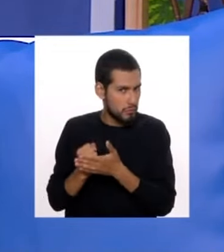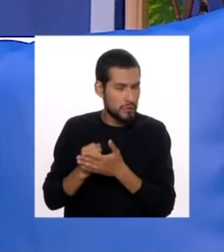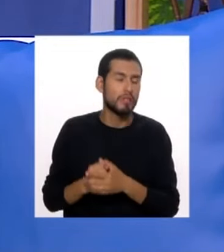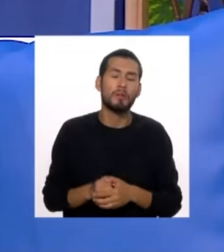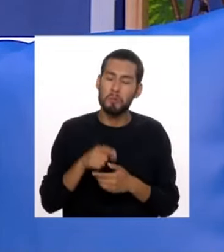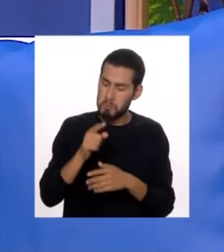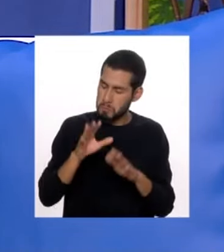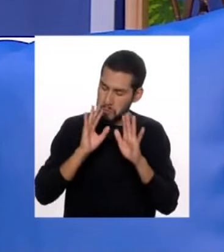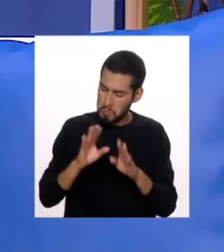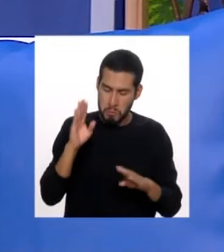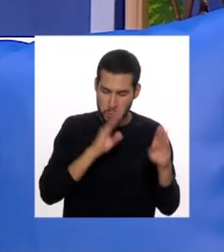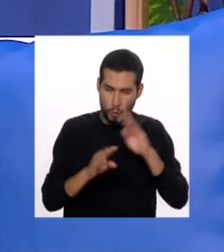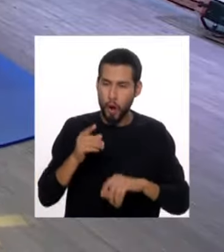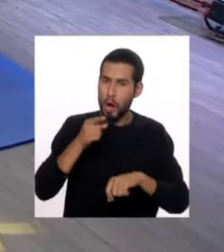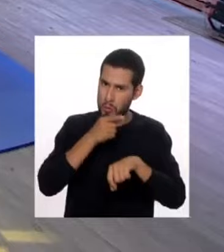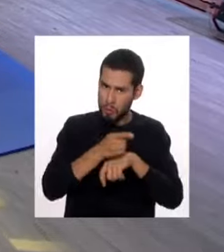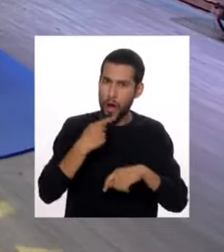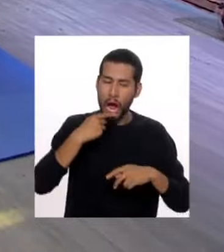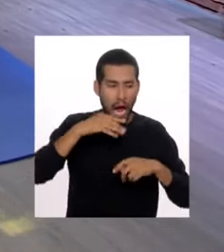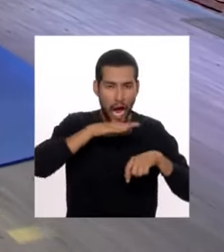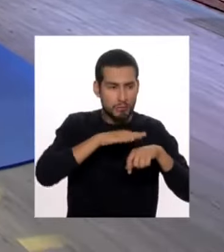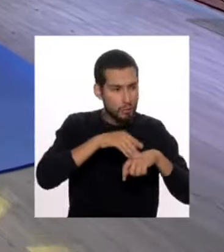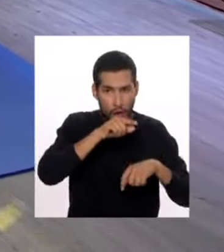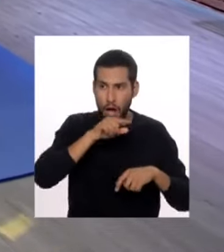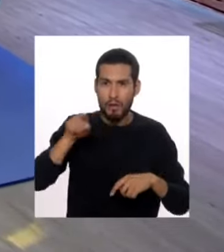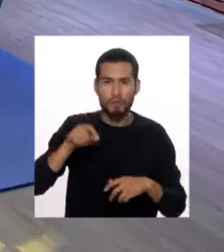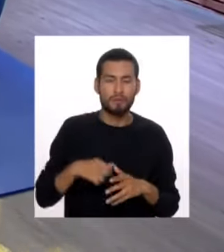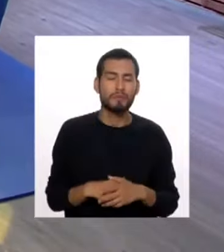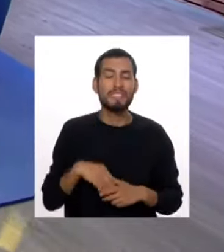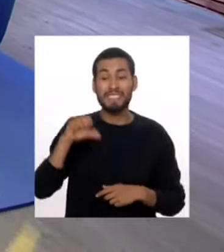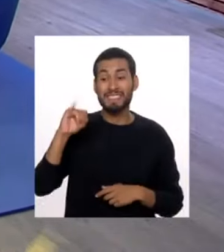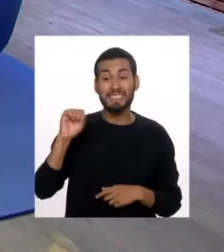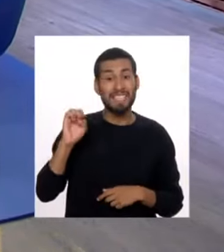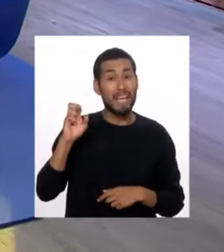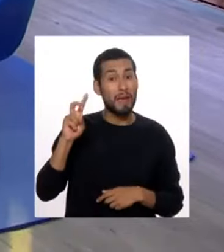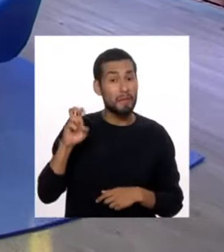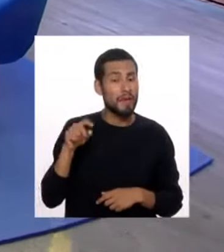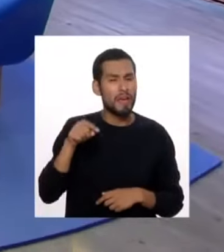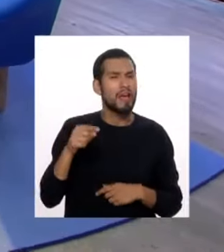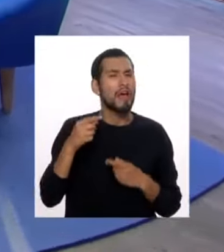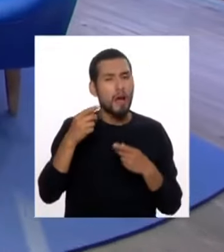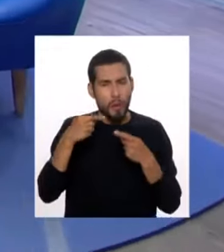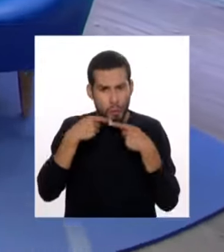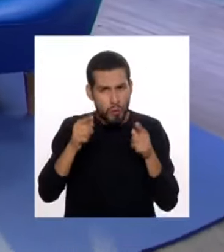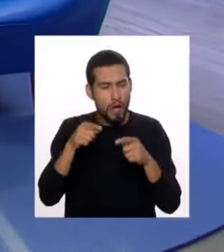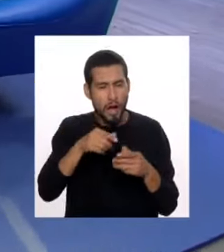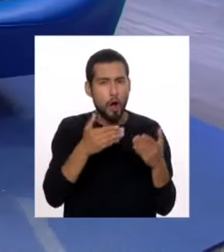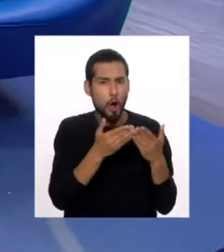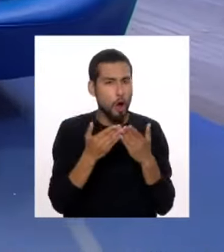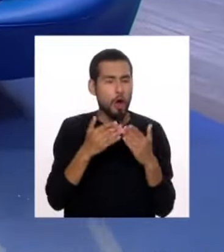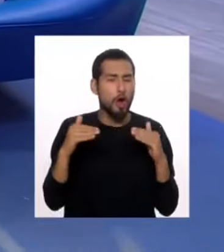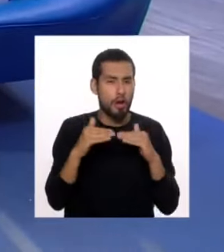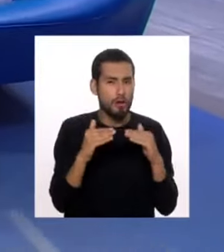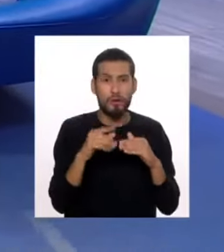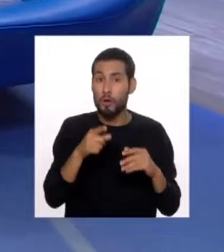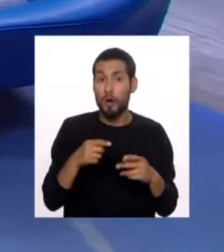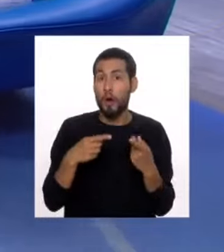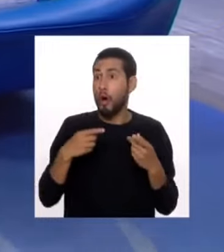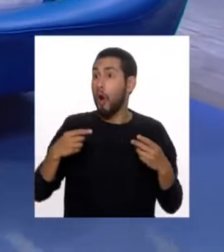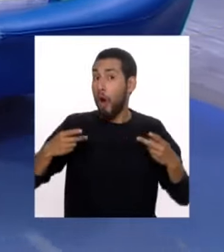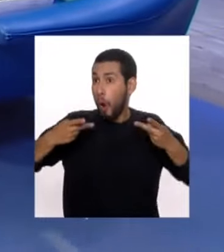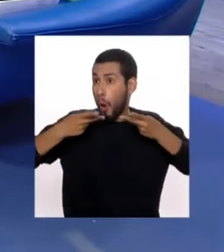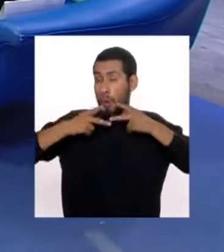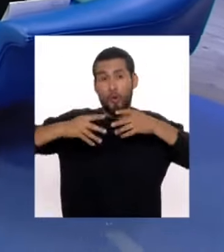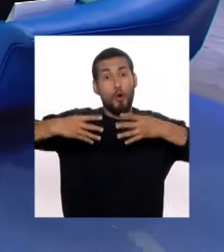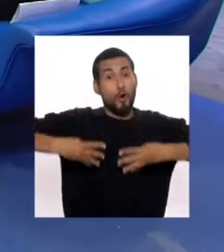hay que tenerlo en cuenta y también el CICB es una plataforma de atención a la violencia escolar. No es que genere, voy a decirlo así, un prontuario